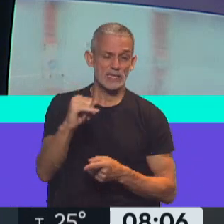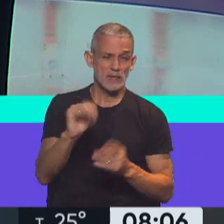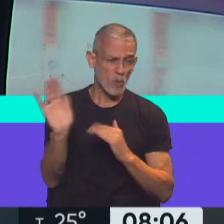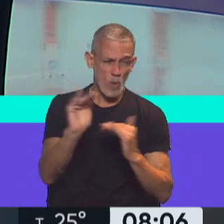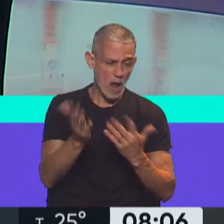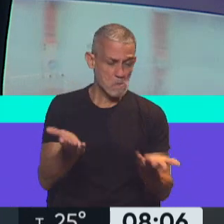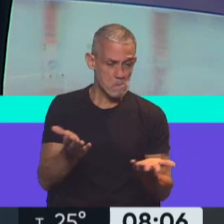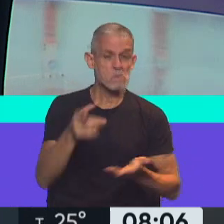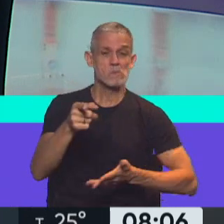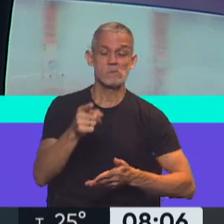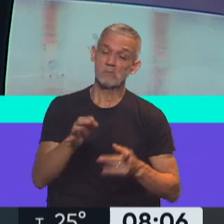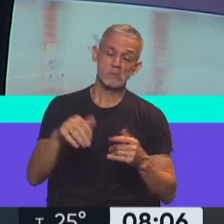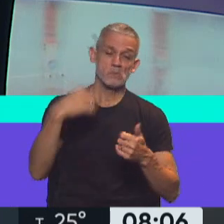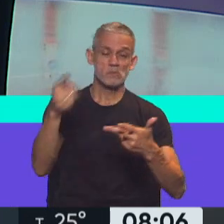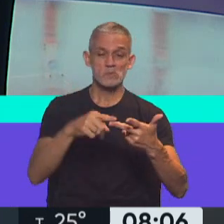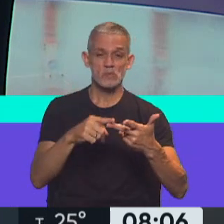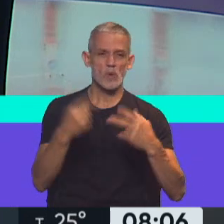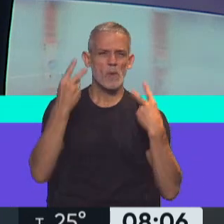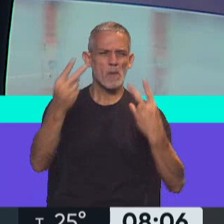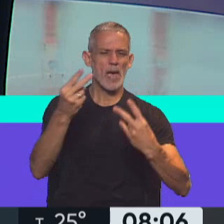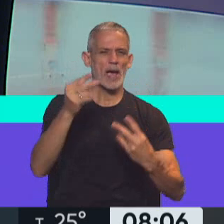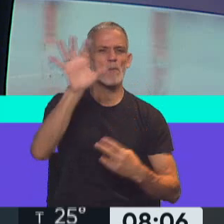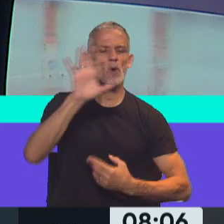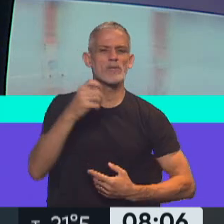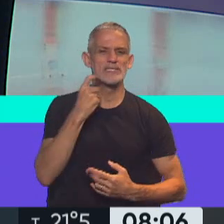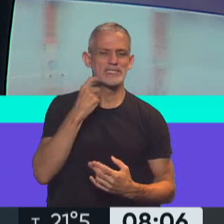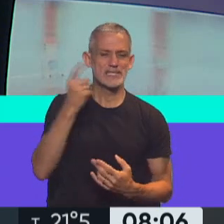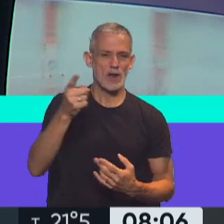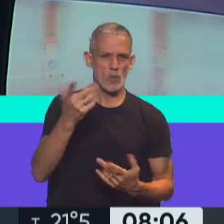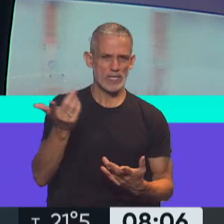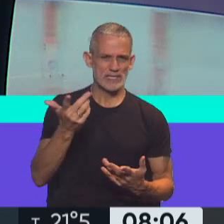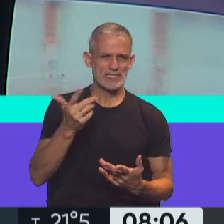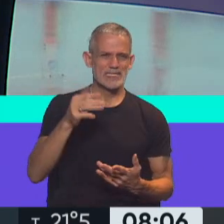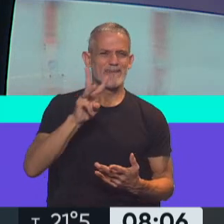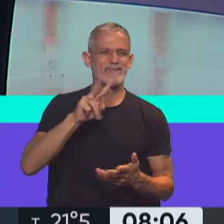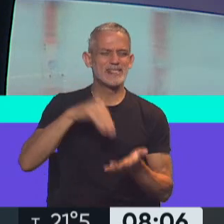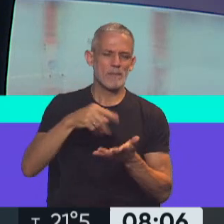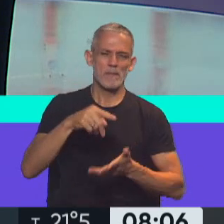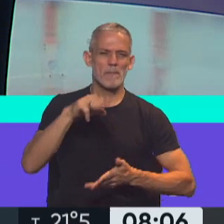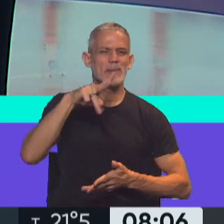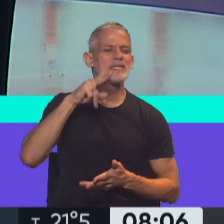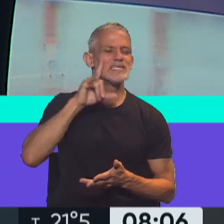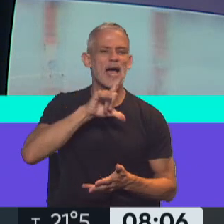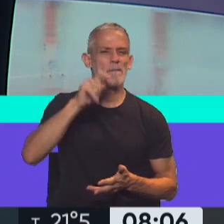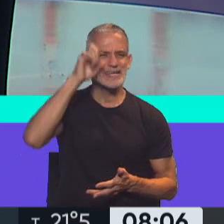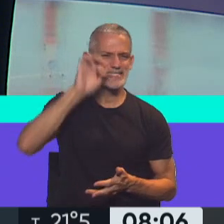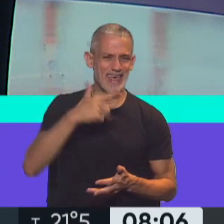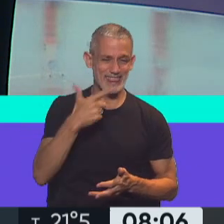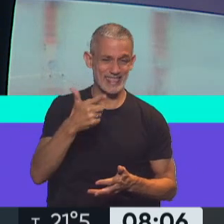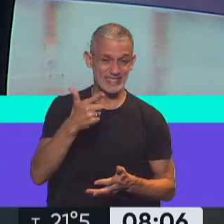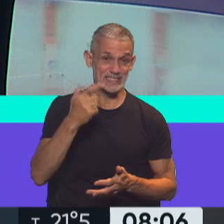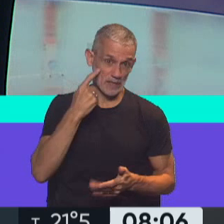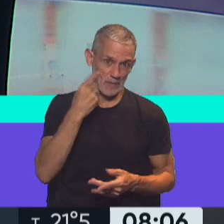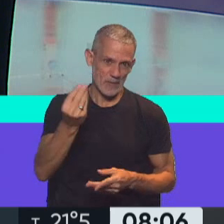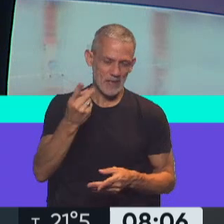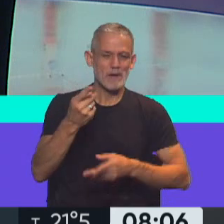negativos. Posteriormente viaja hacia la provincia de San Luis, a Villa Mercedes, donde él reside. Y a